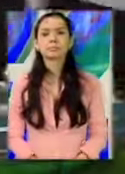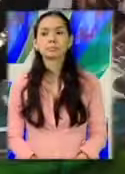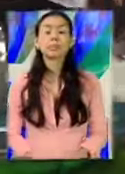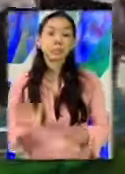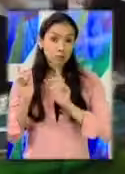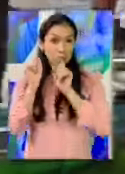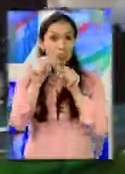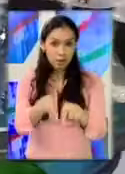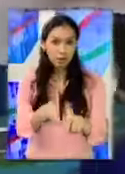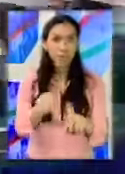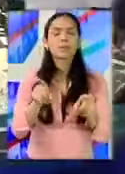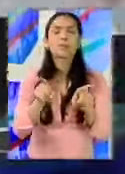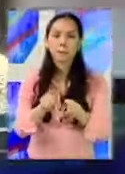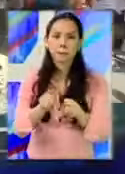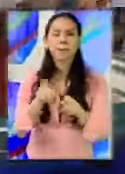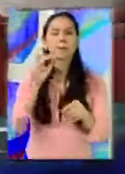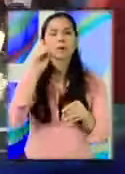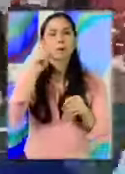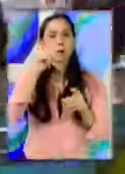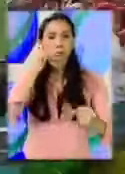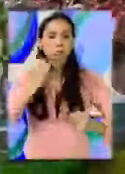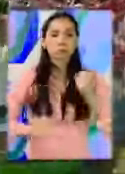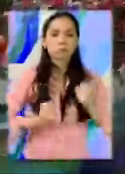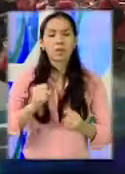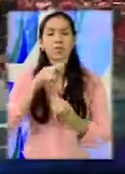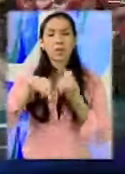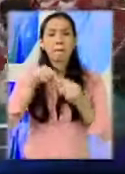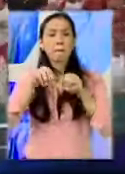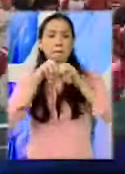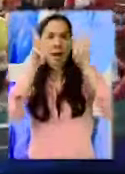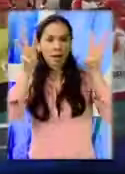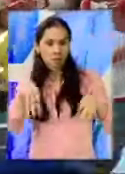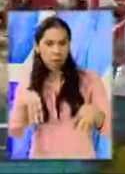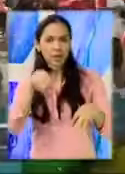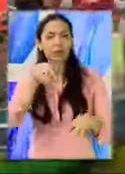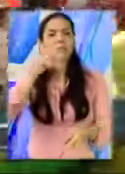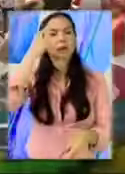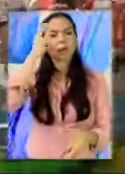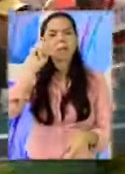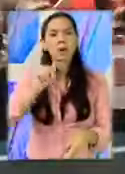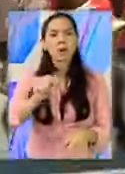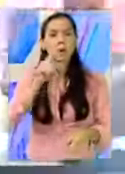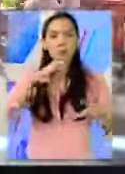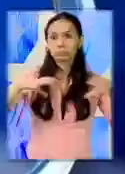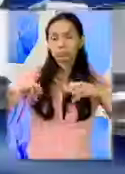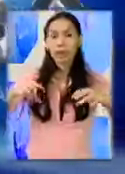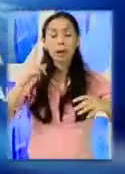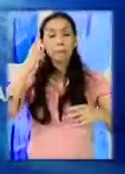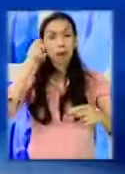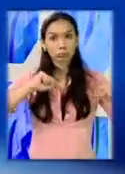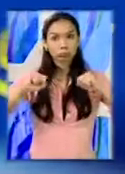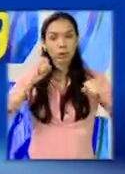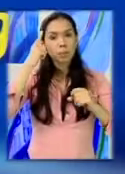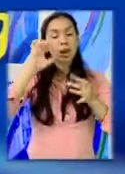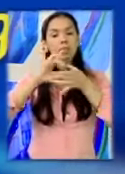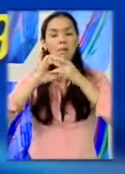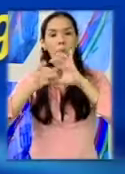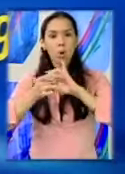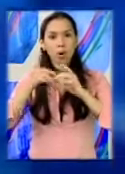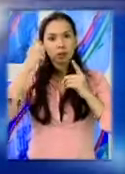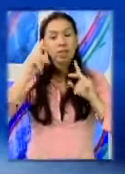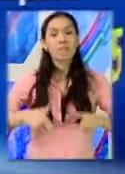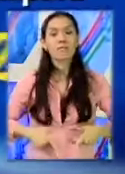Además, realiza la primera carrera familiar McDonald's, promoviendo un estilo de vida activo por medio del deporte.